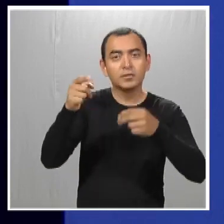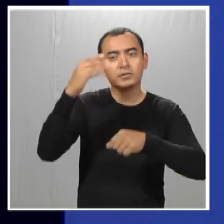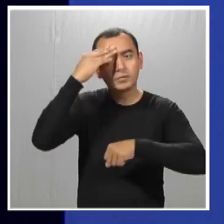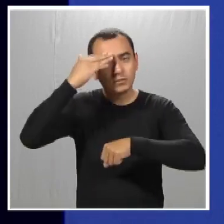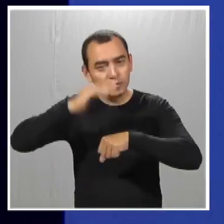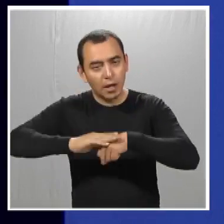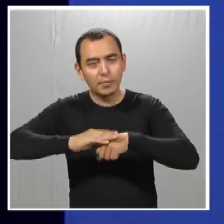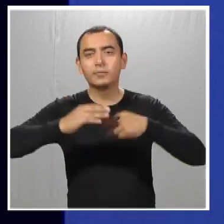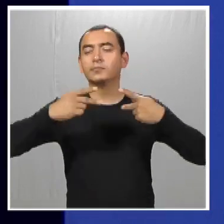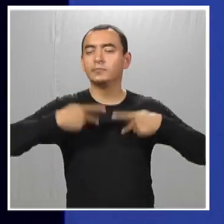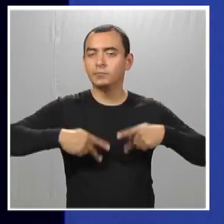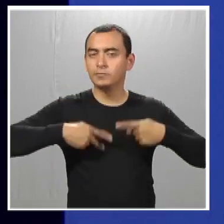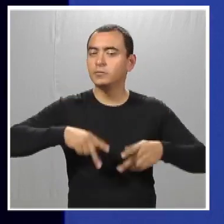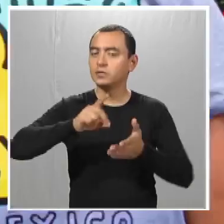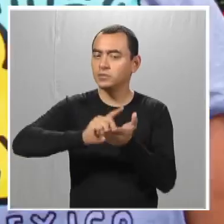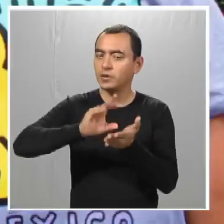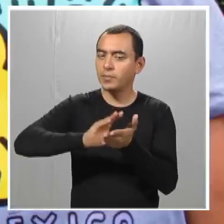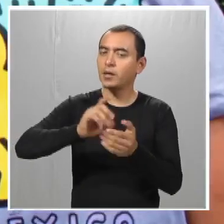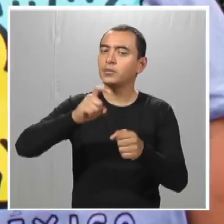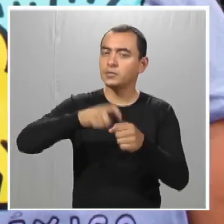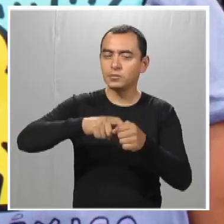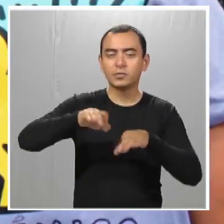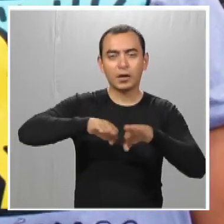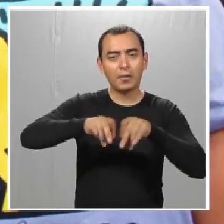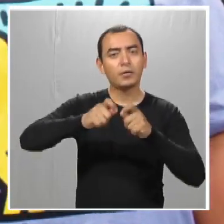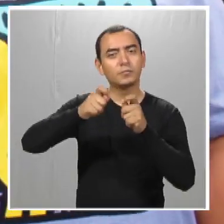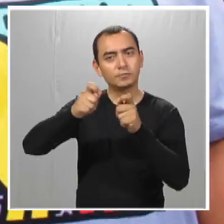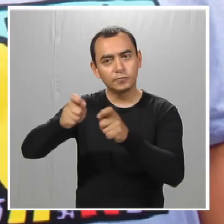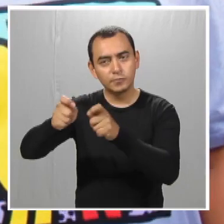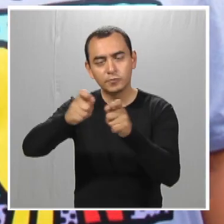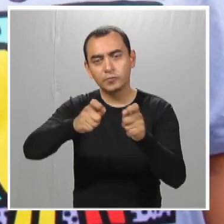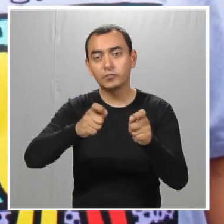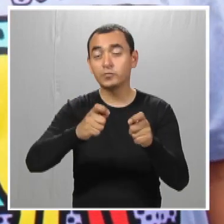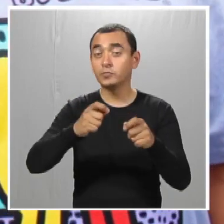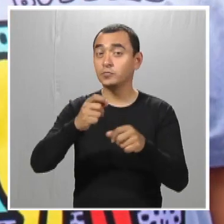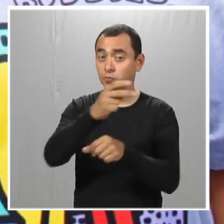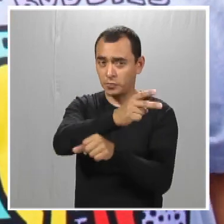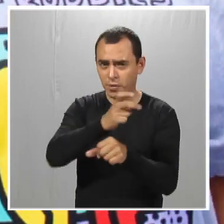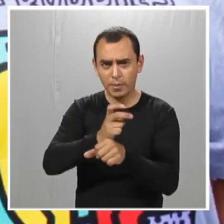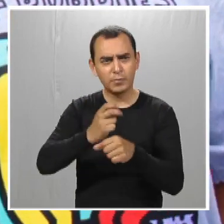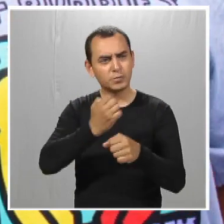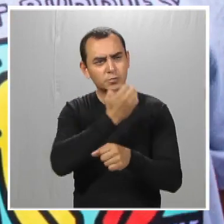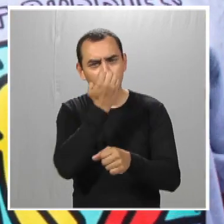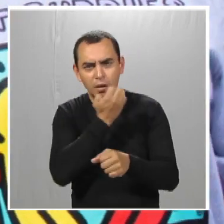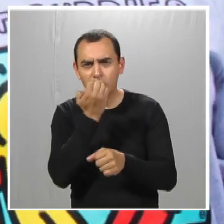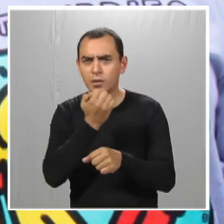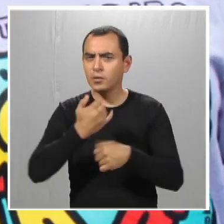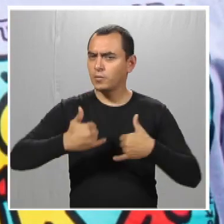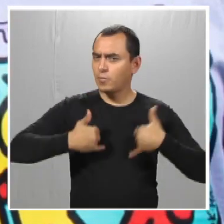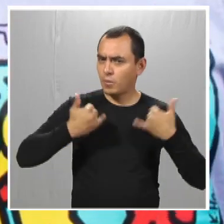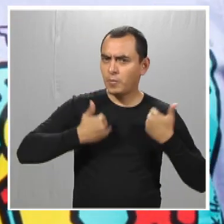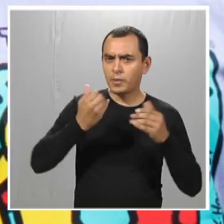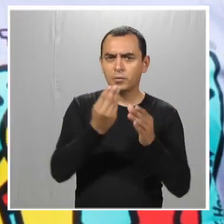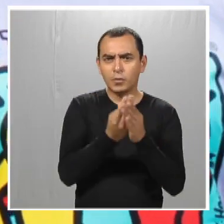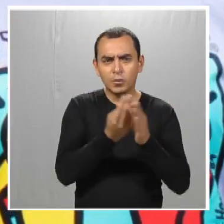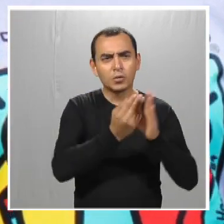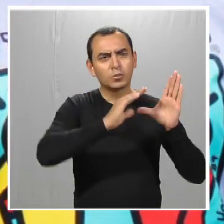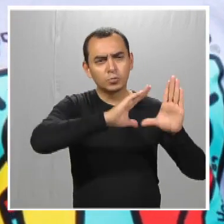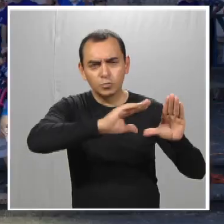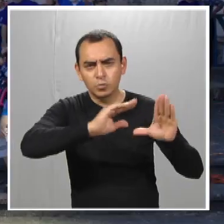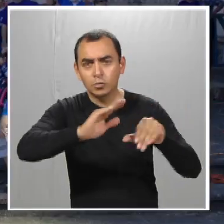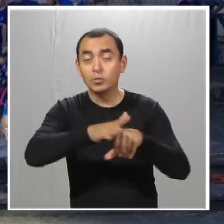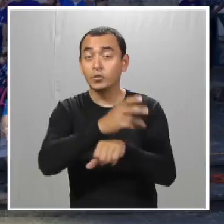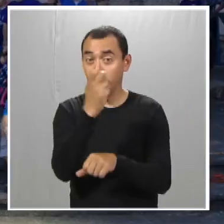con discapacidad. Nosotros invitamos en las escuelas a los jóvenes, les damos una capacitación porque precisamente